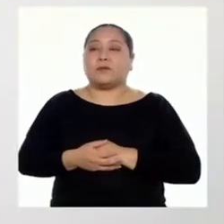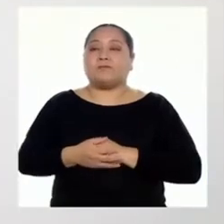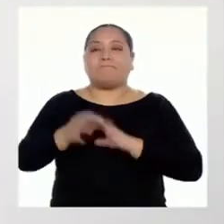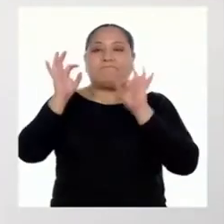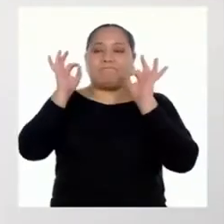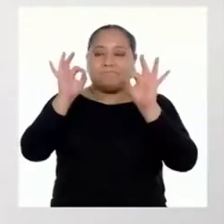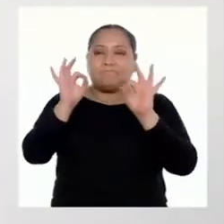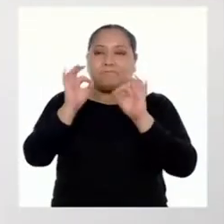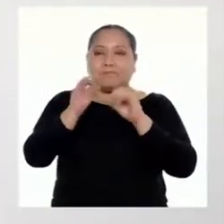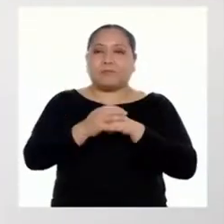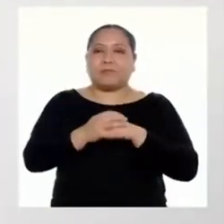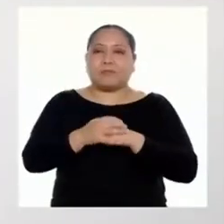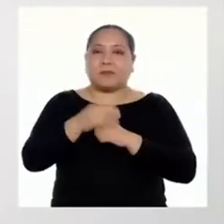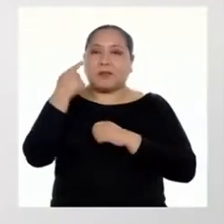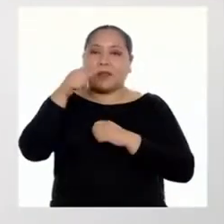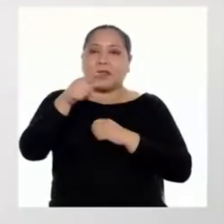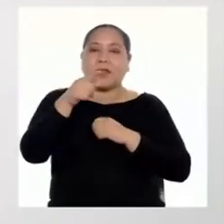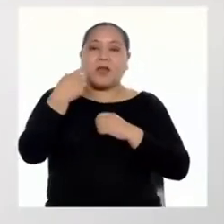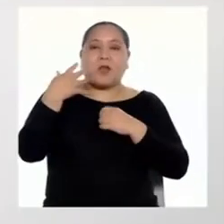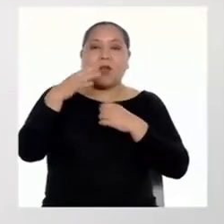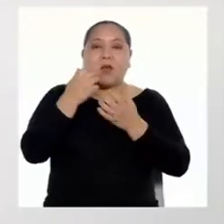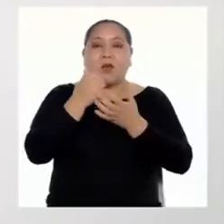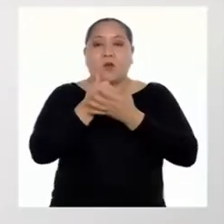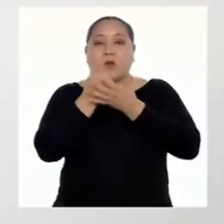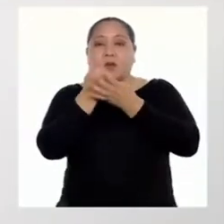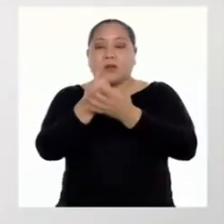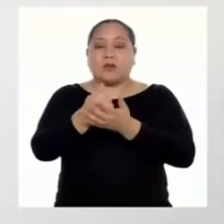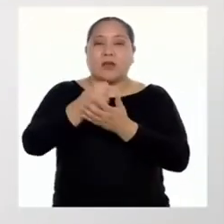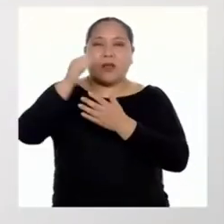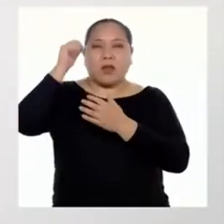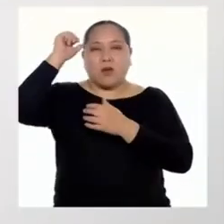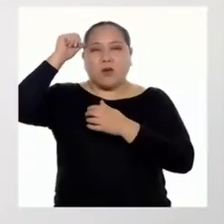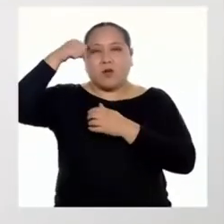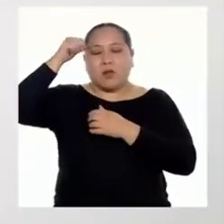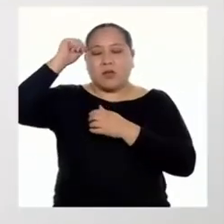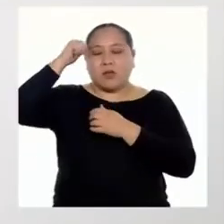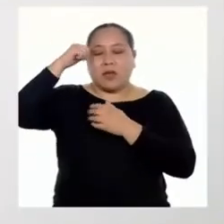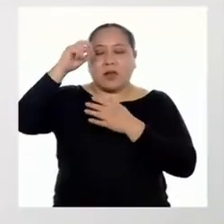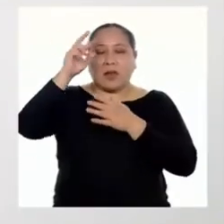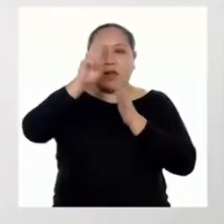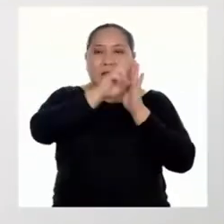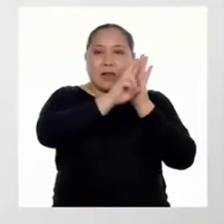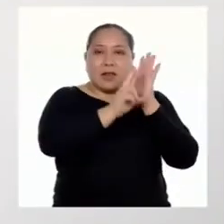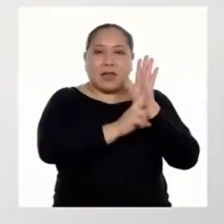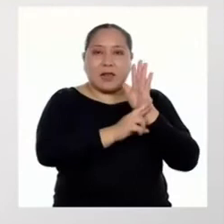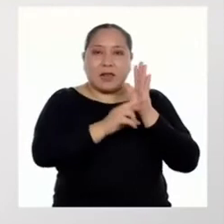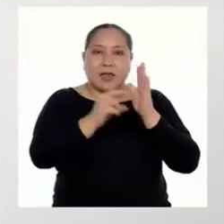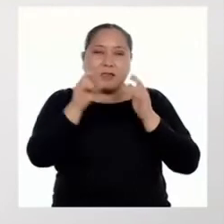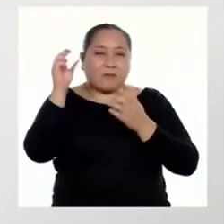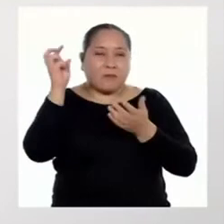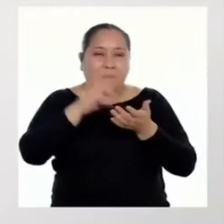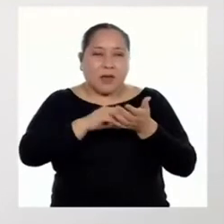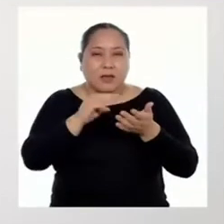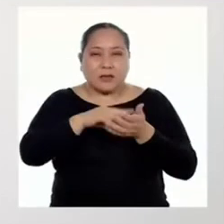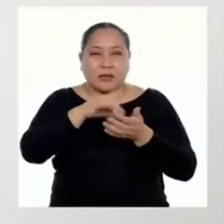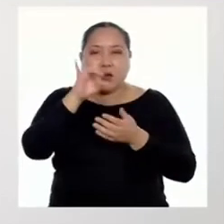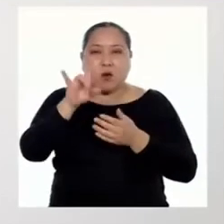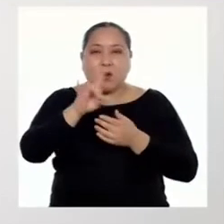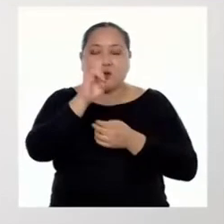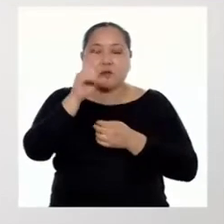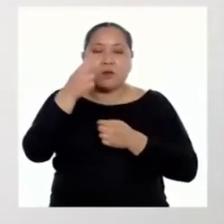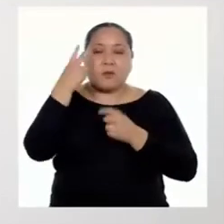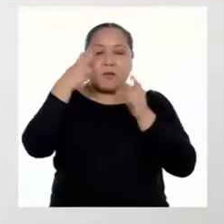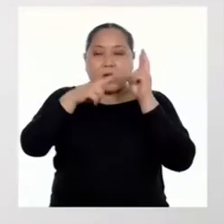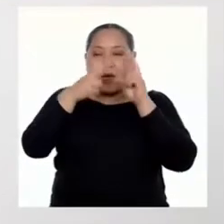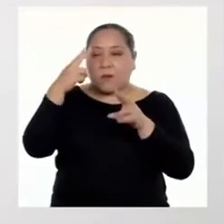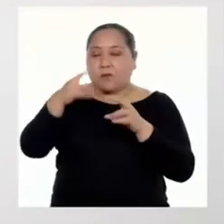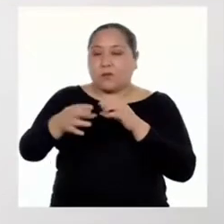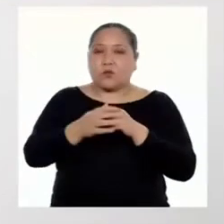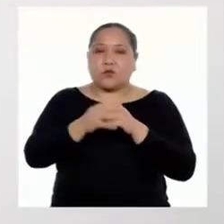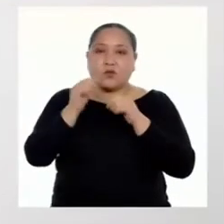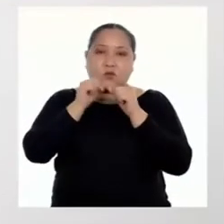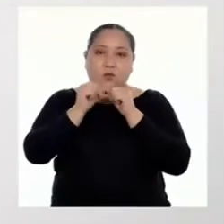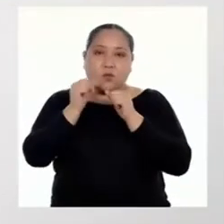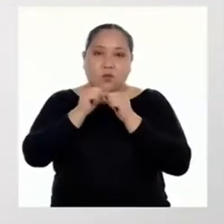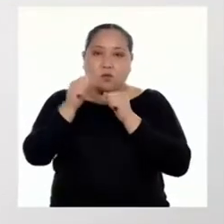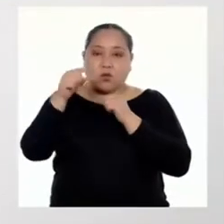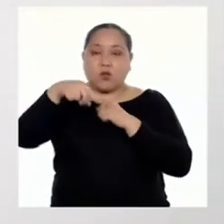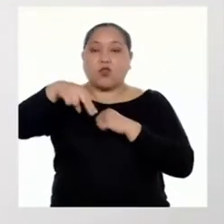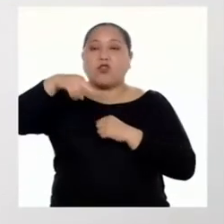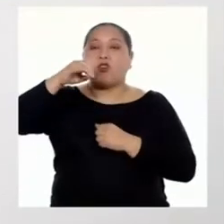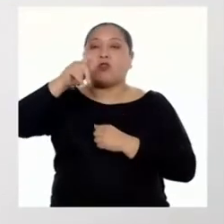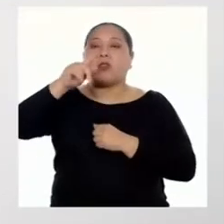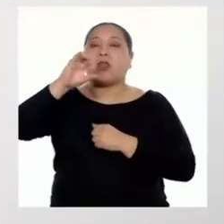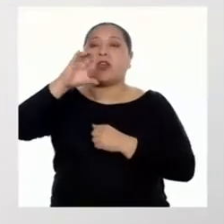Buen trabajo. Ya que ayudaste a recordar las reglas más usuales de potenciación, veamos operaciones con los números de notación